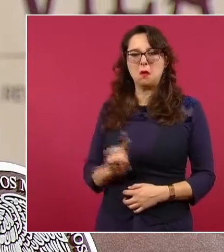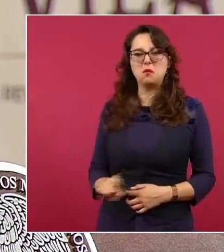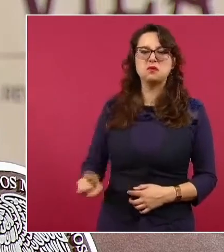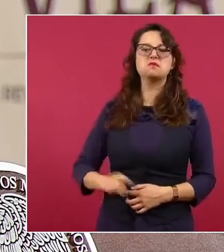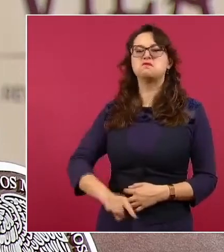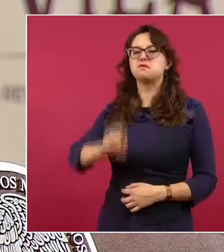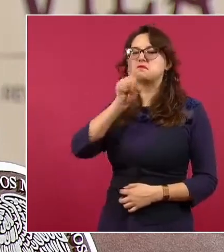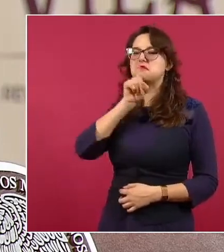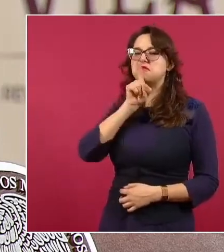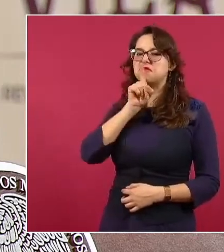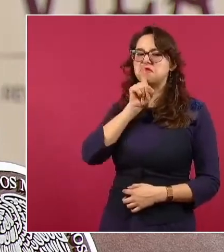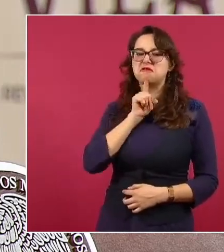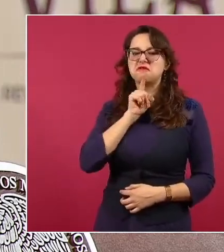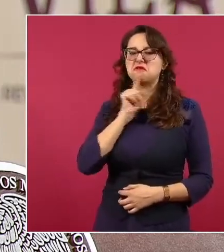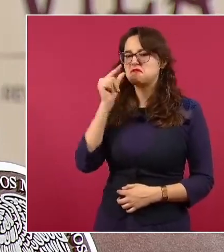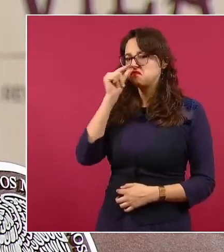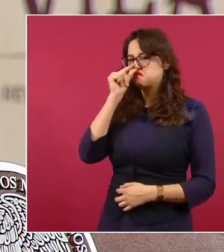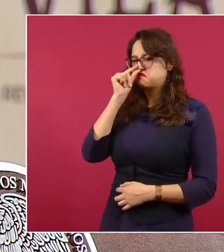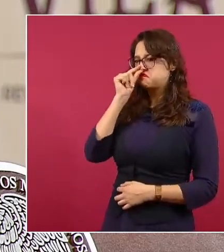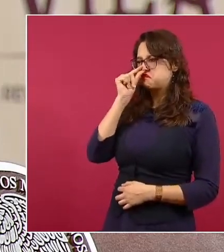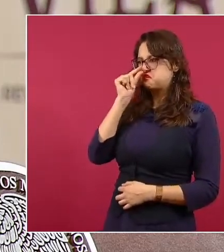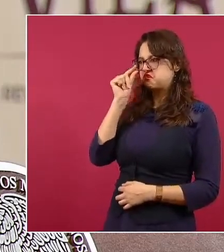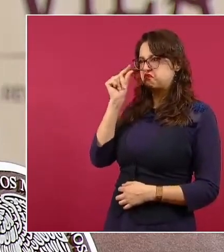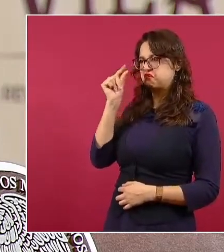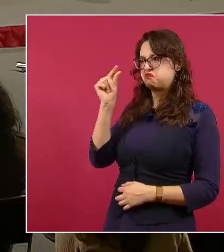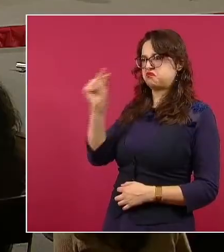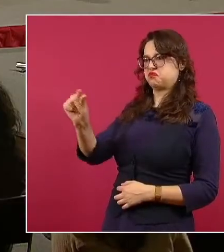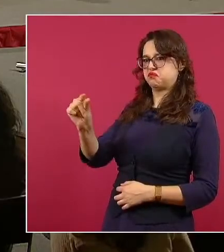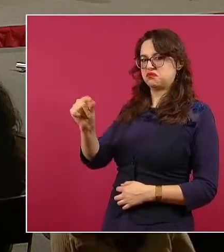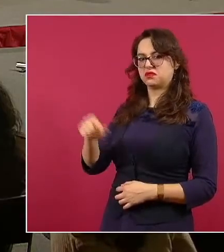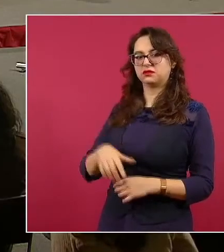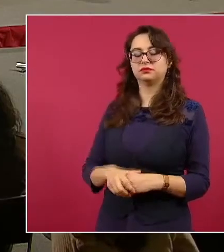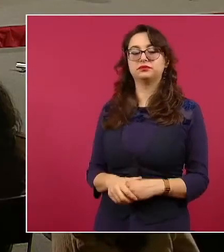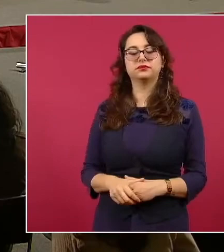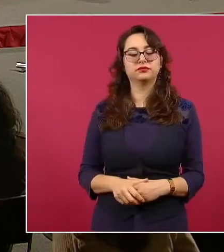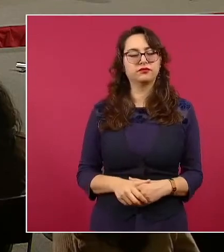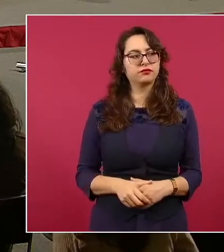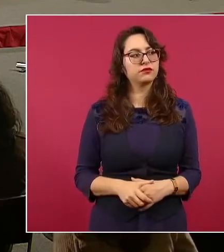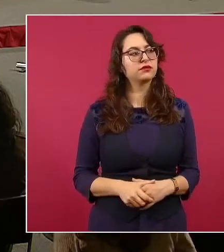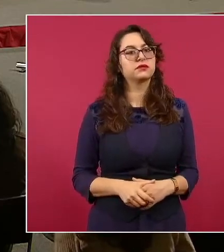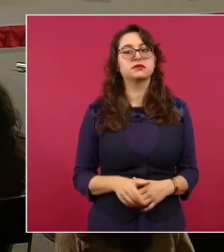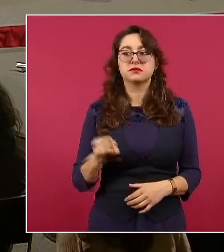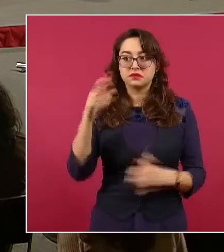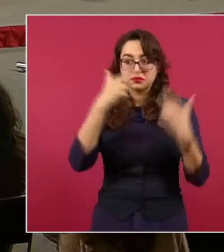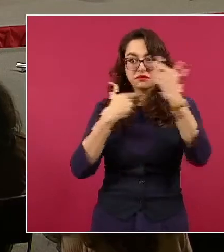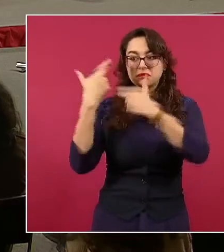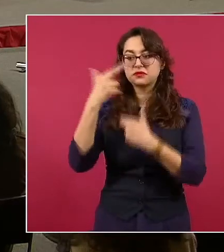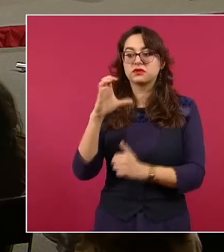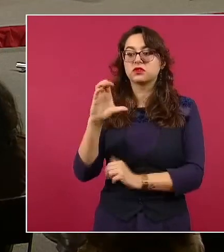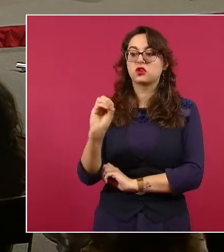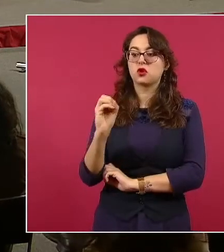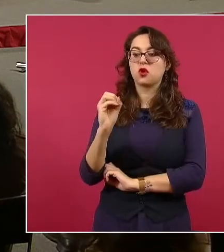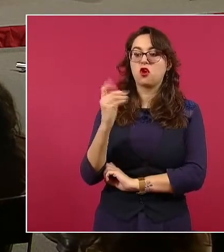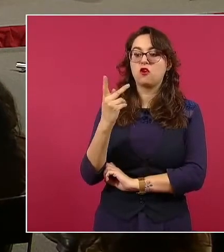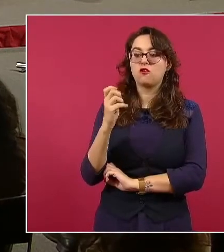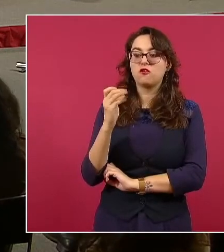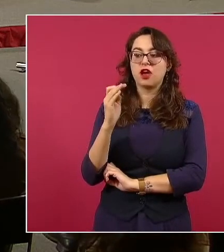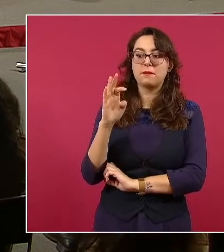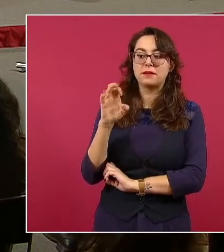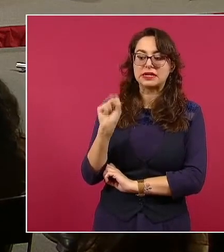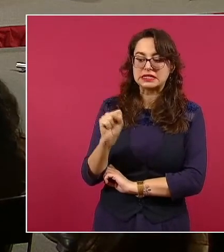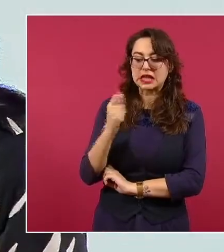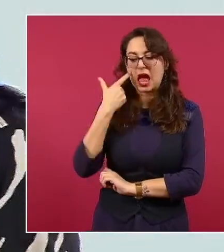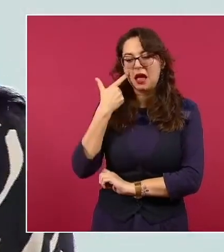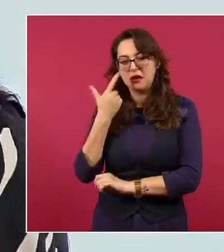bonstitudinario, así lo escribió. Revisa COFEPRIS, es tu propia información. Sin embargo,